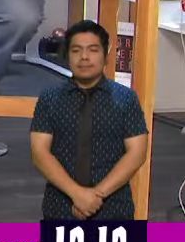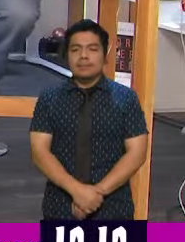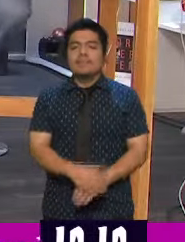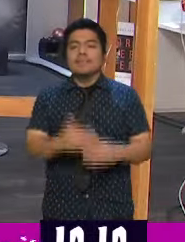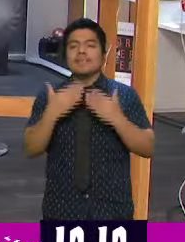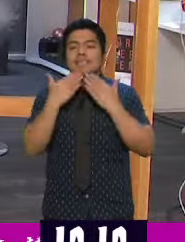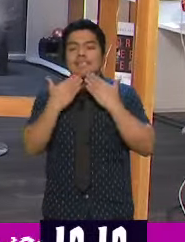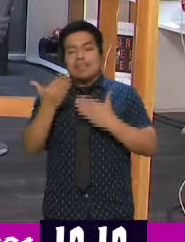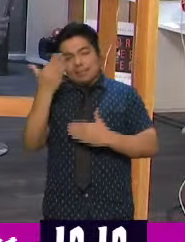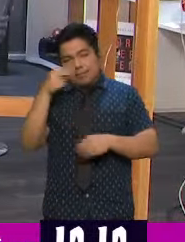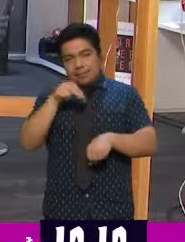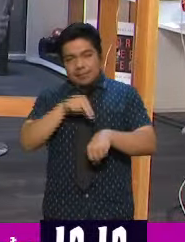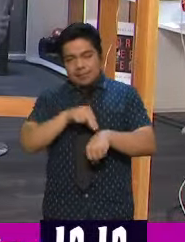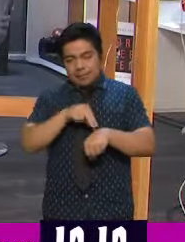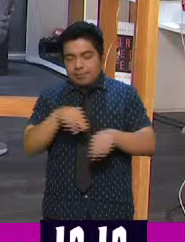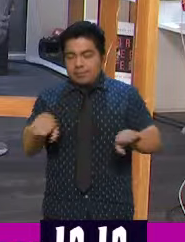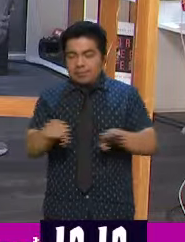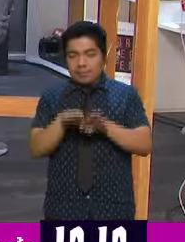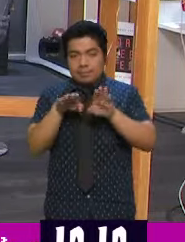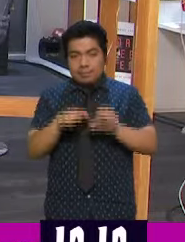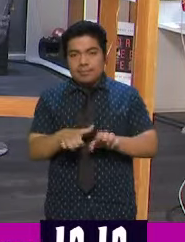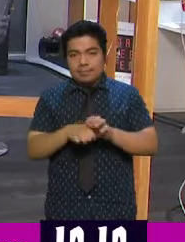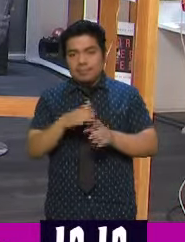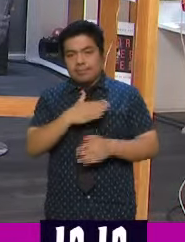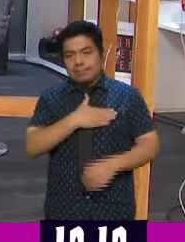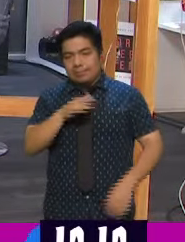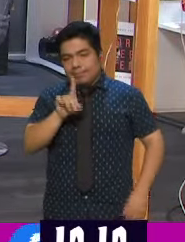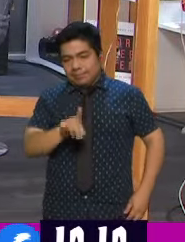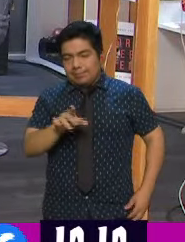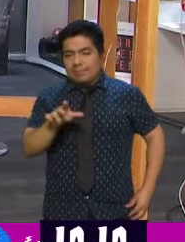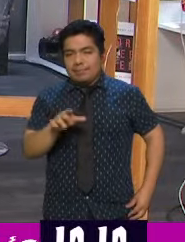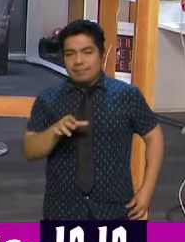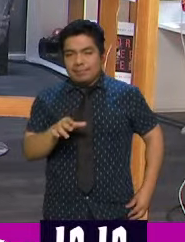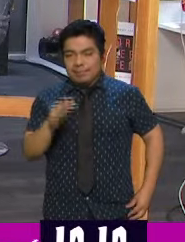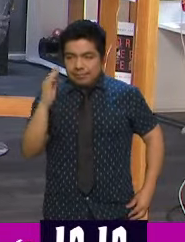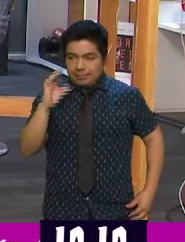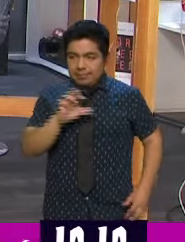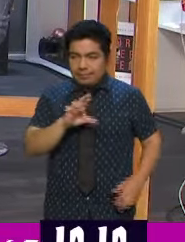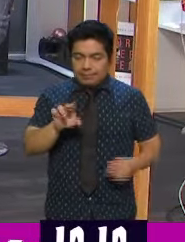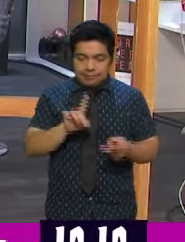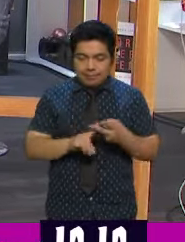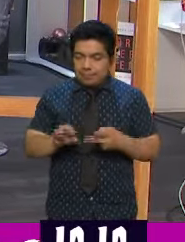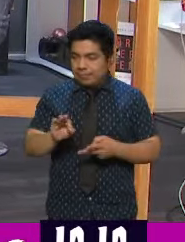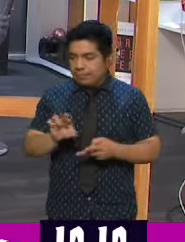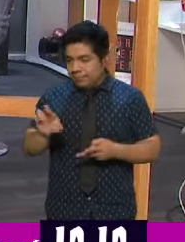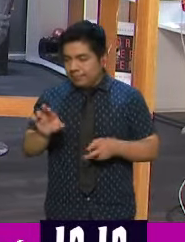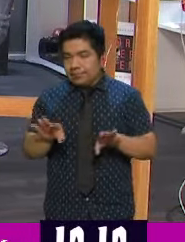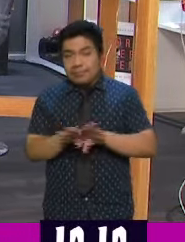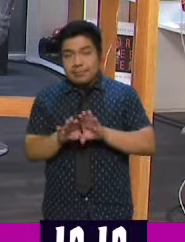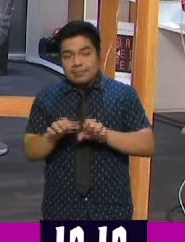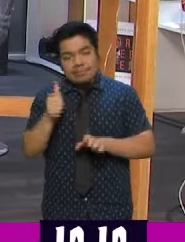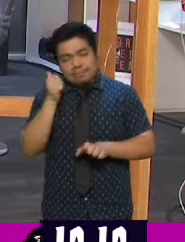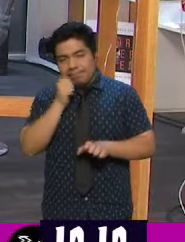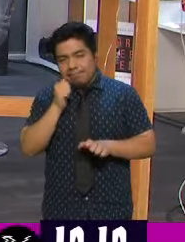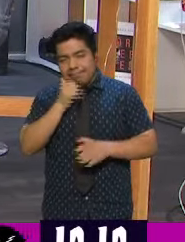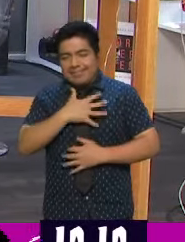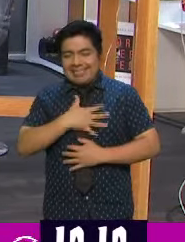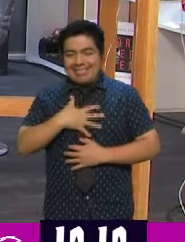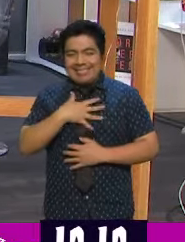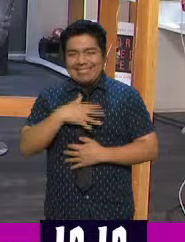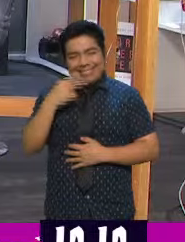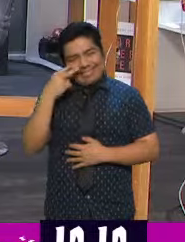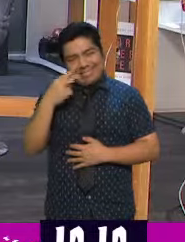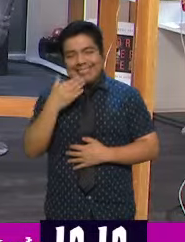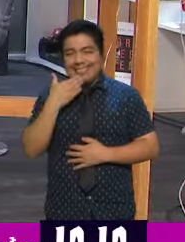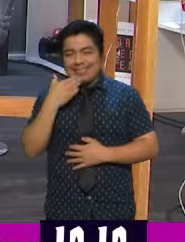¿Cómo está mi doc? Hola Fer, hola Charro, buenos días, a sus órdenes. Oiga, yo siempre muy contenta de verlo, ¿a